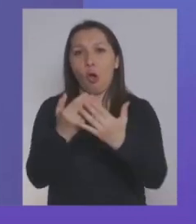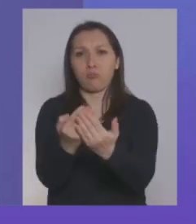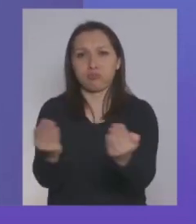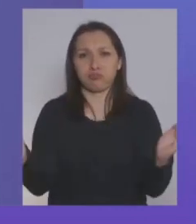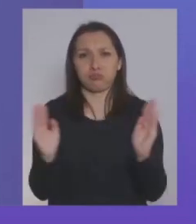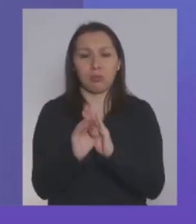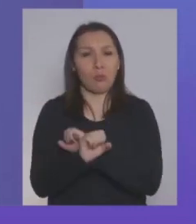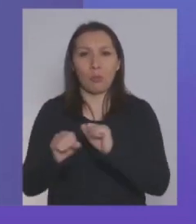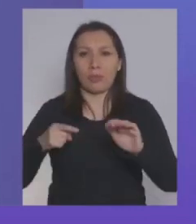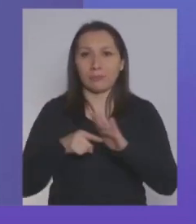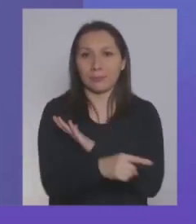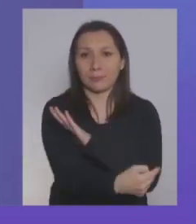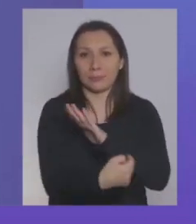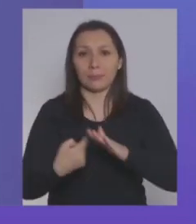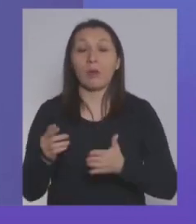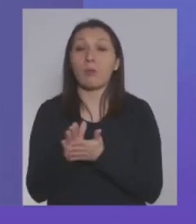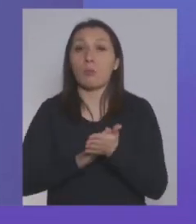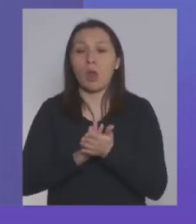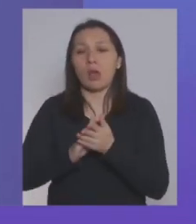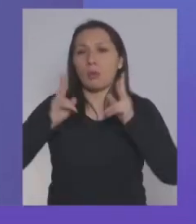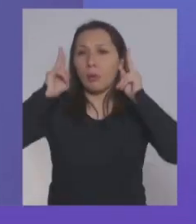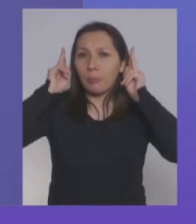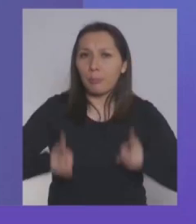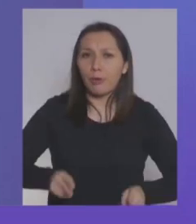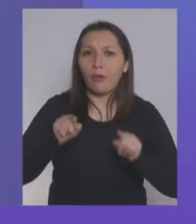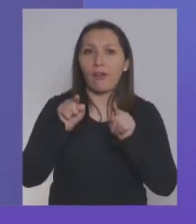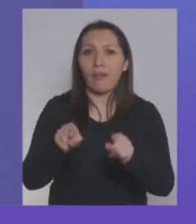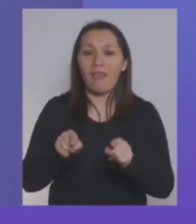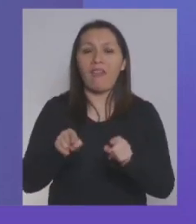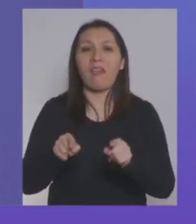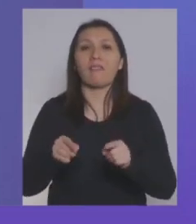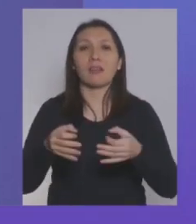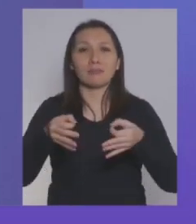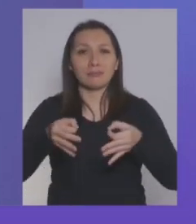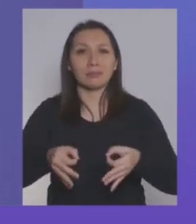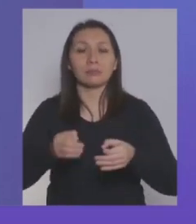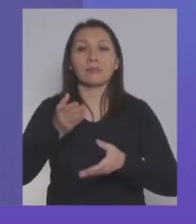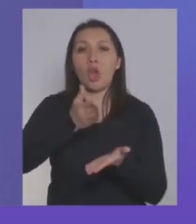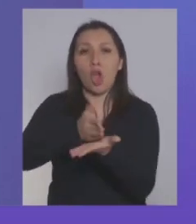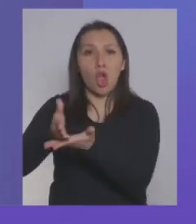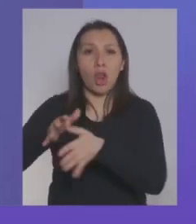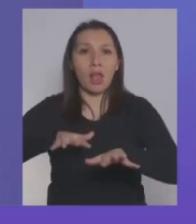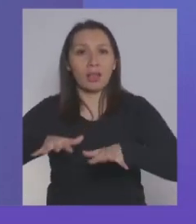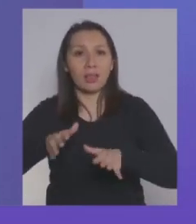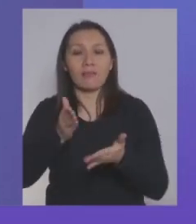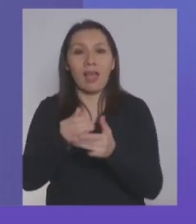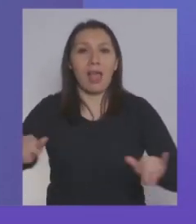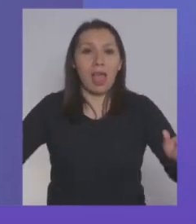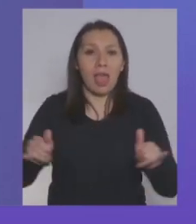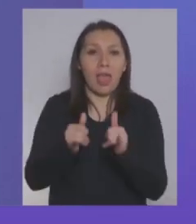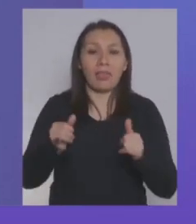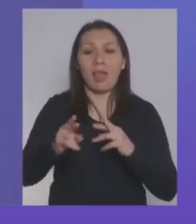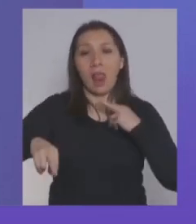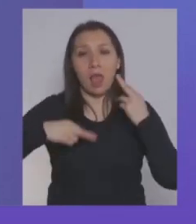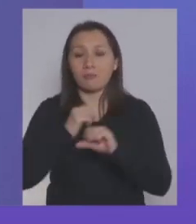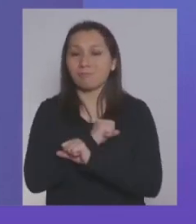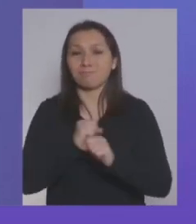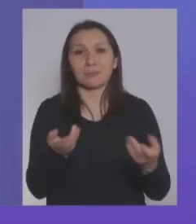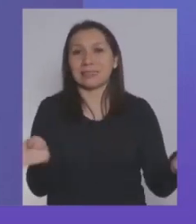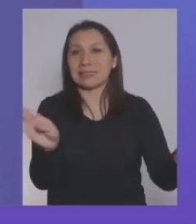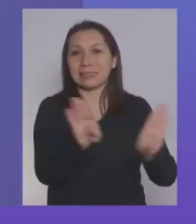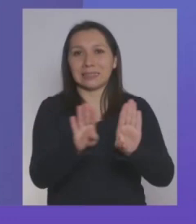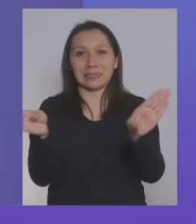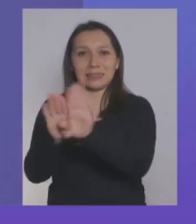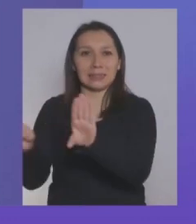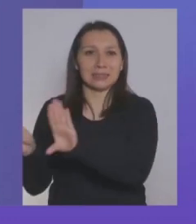sanitario, o, por ejemplo, porque se prohibía la función de esa actividad. Los colegios, los jardines infantiles, los restaurantes. O